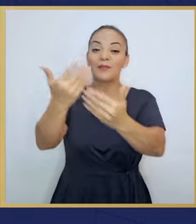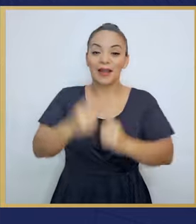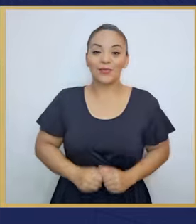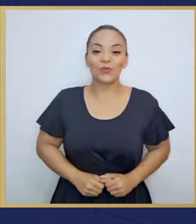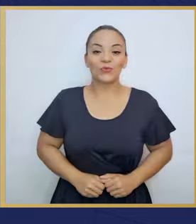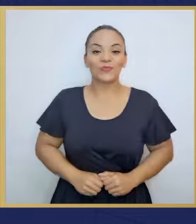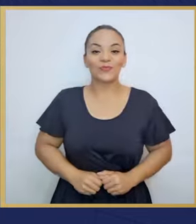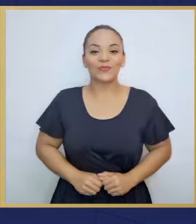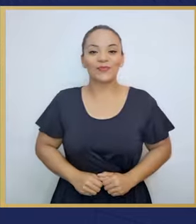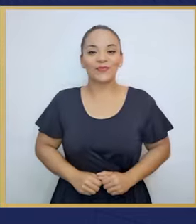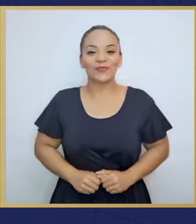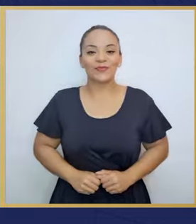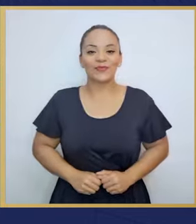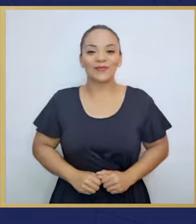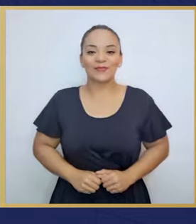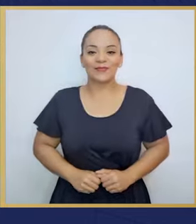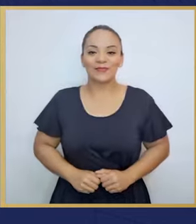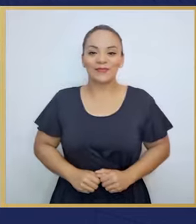esperarlo.